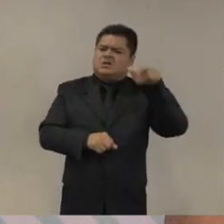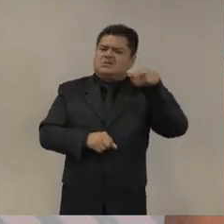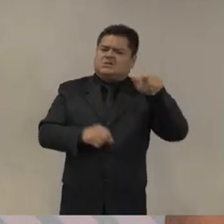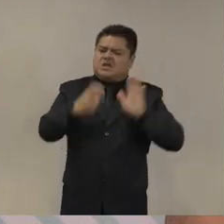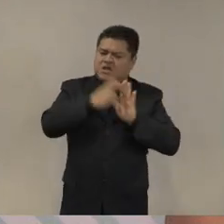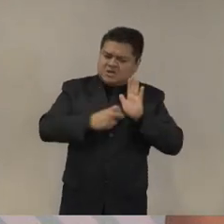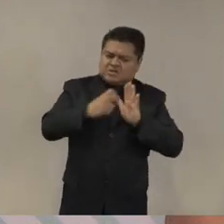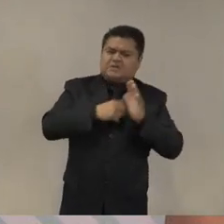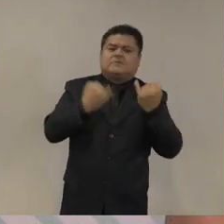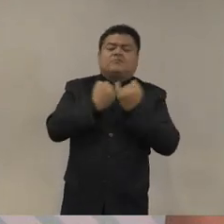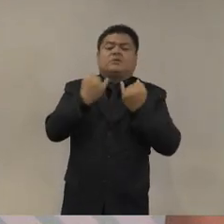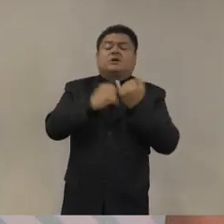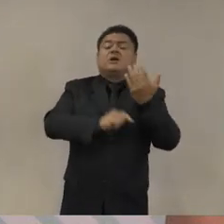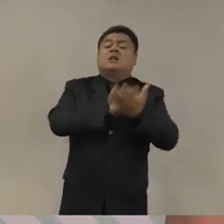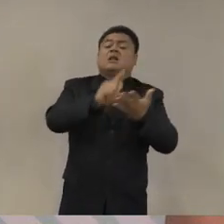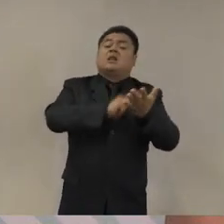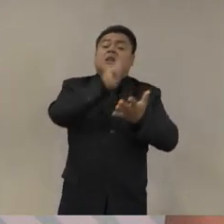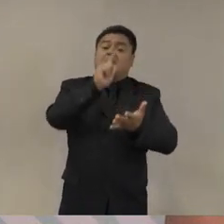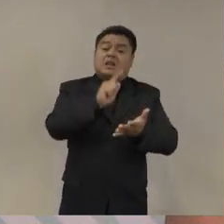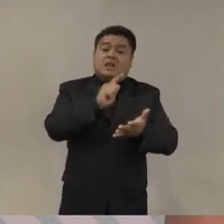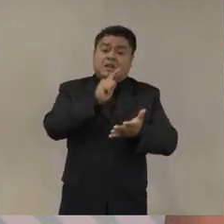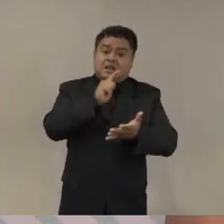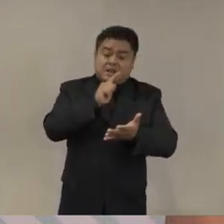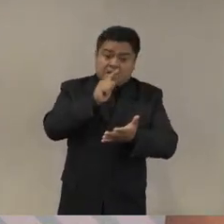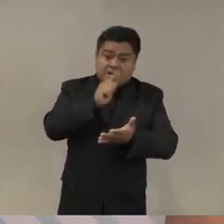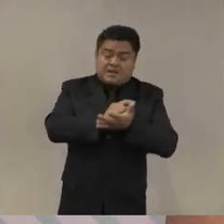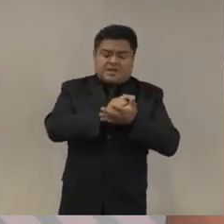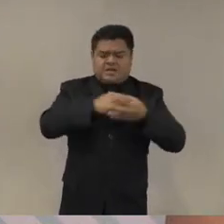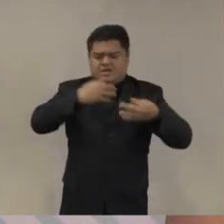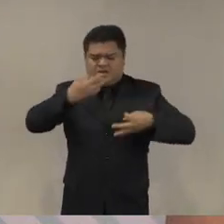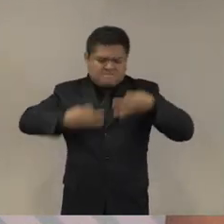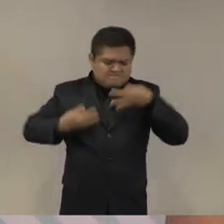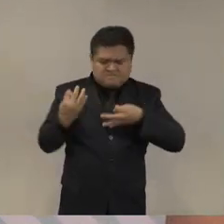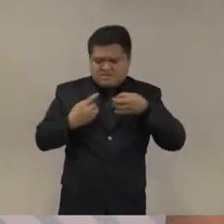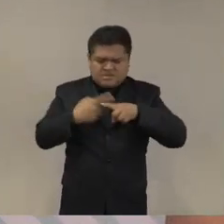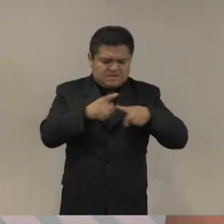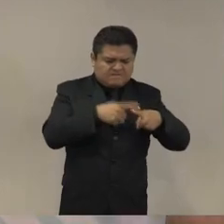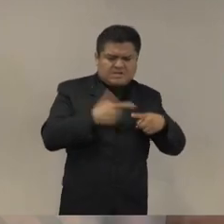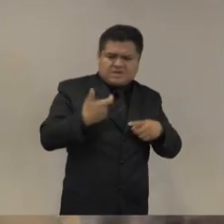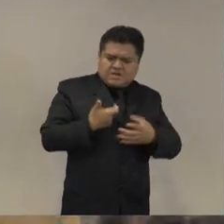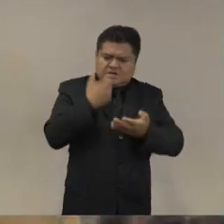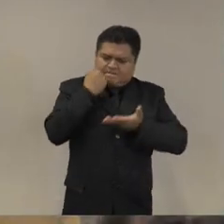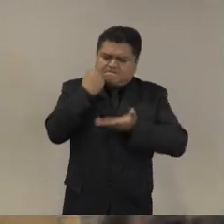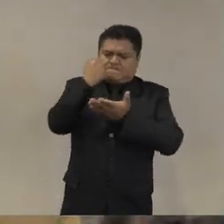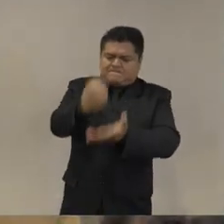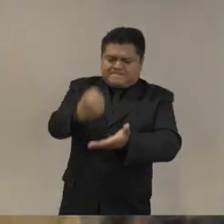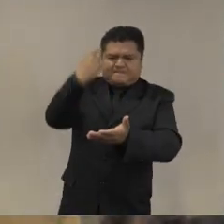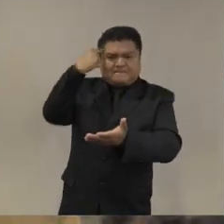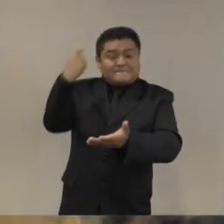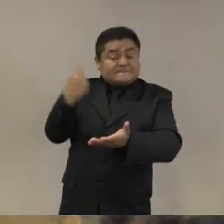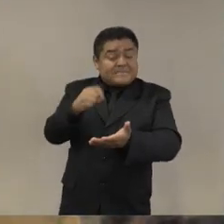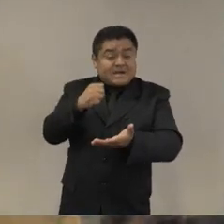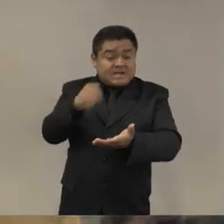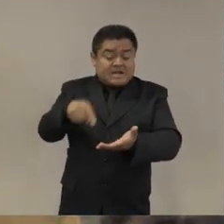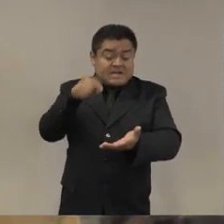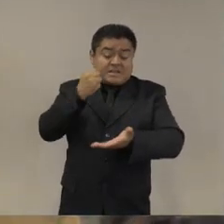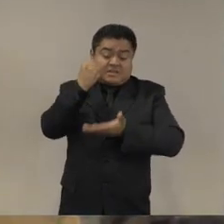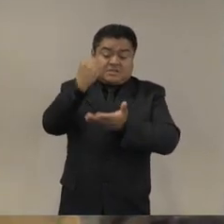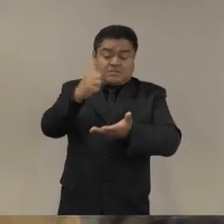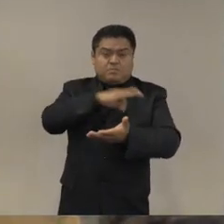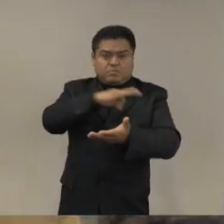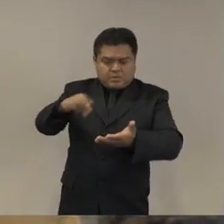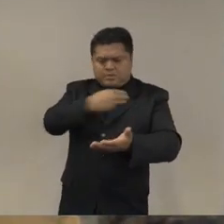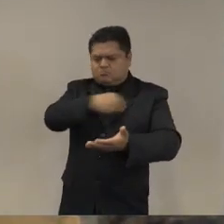en una reforma a la ley de coordinación fiscal para que tenga recursos para llevar a cabo esta tarea incluso